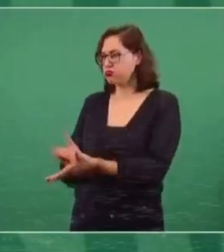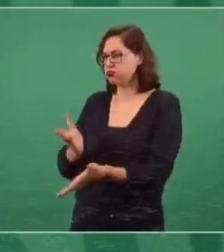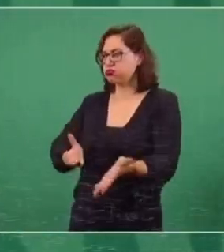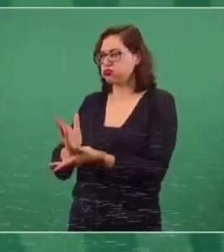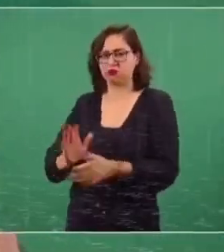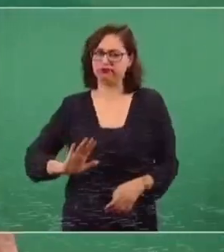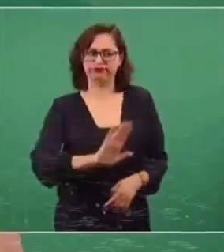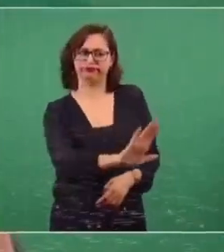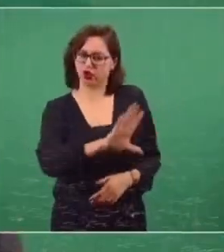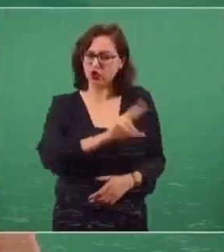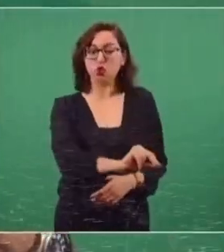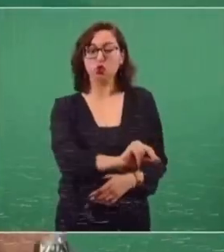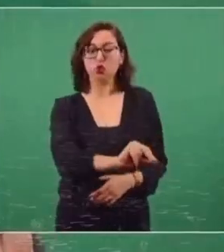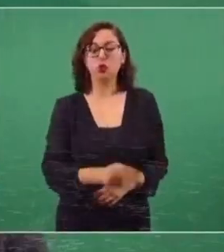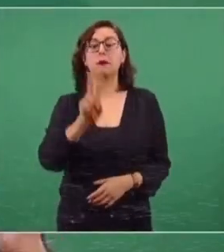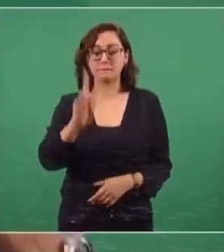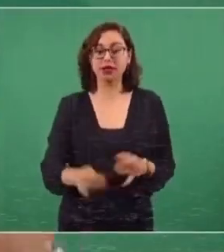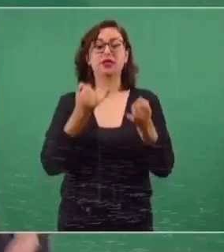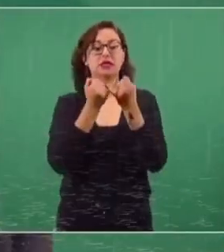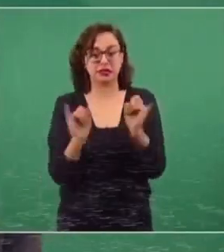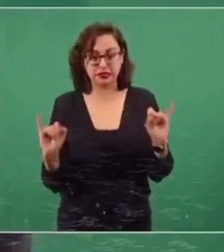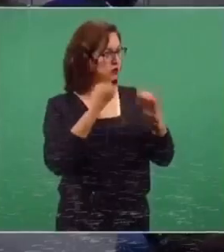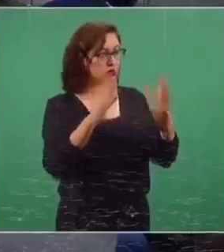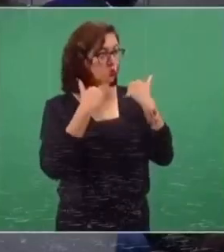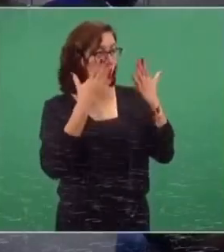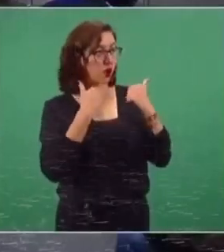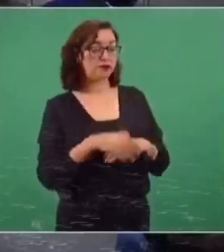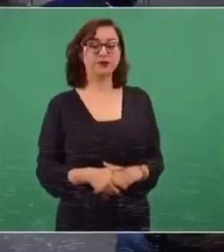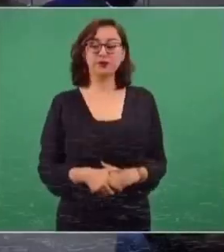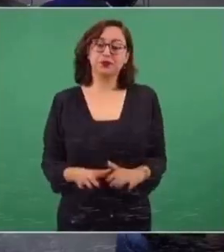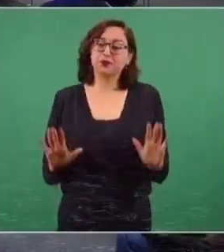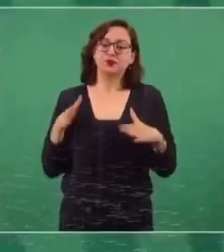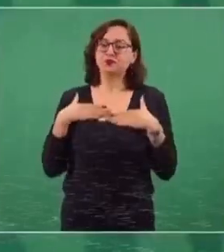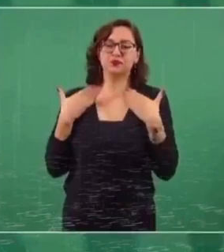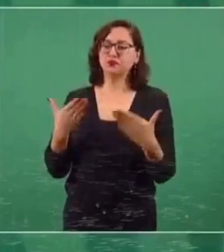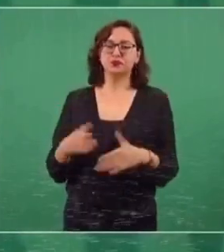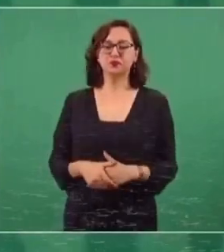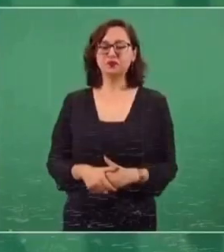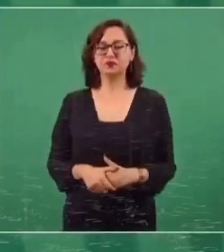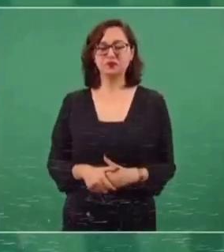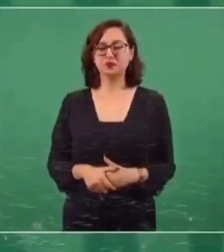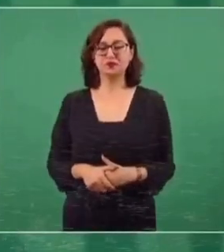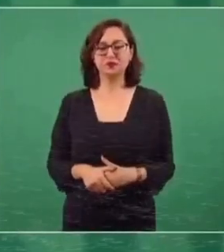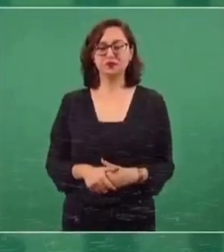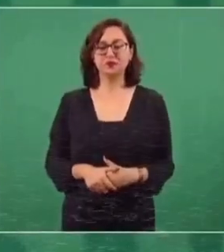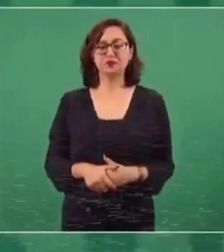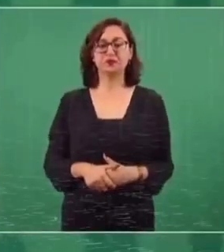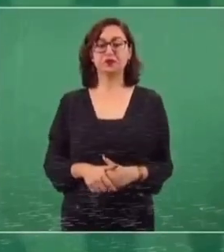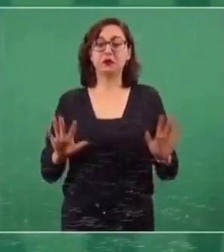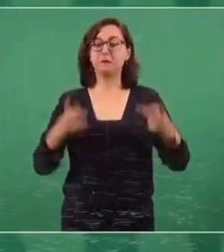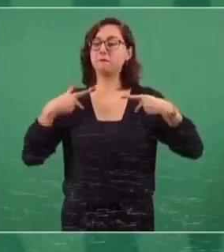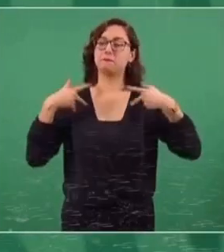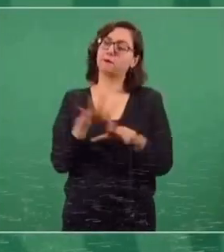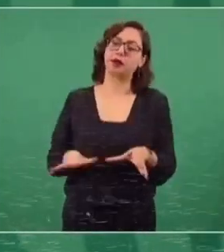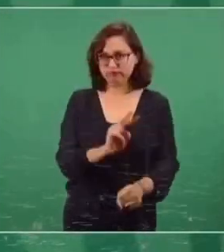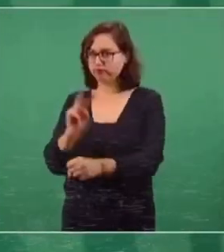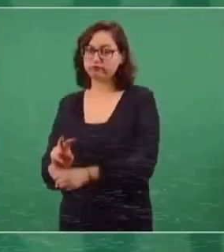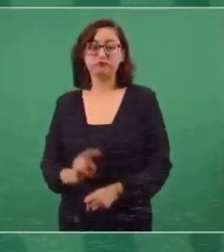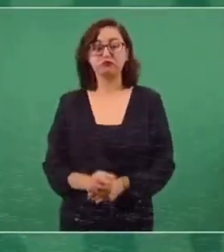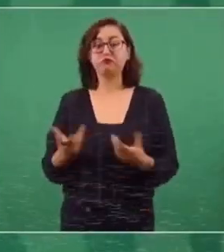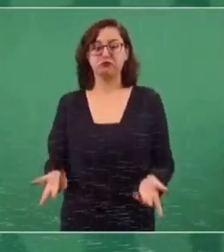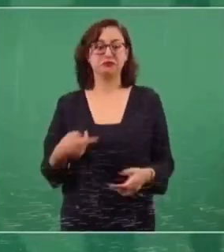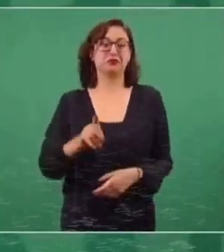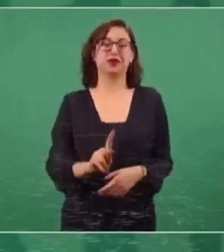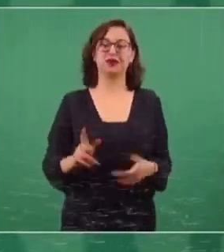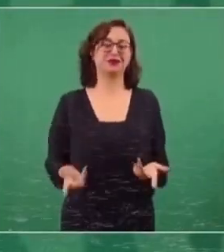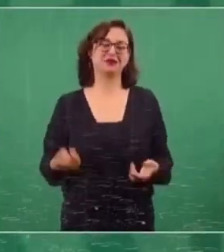un órgano verdaderamente autónomo, independiente. Yo no tengo confianza, yo le tengo confianza al pueblo, pero